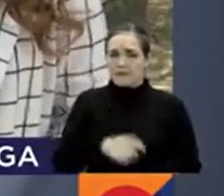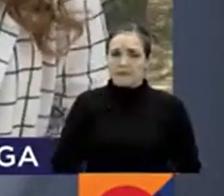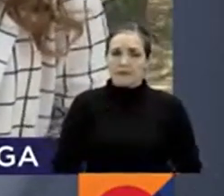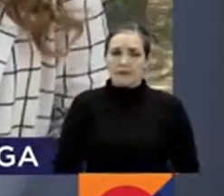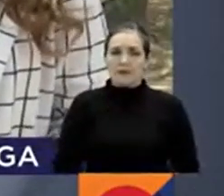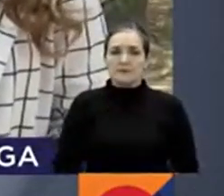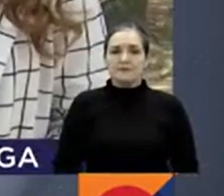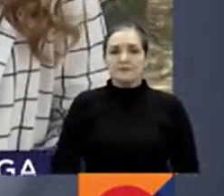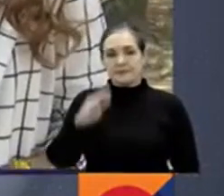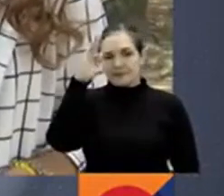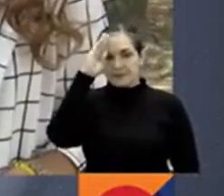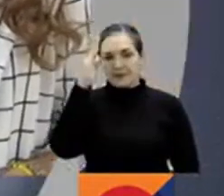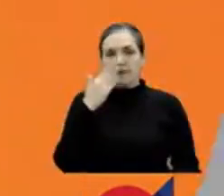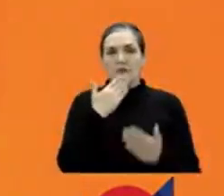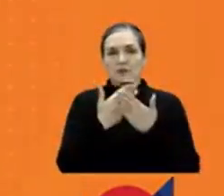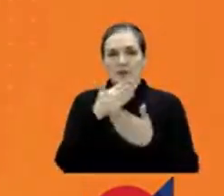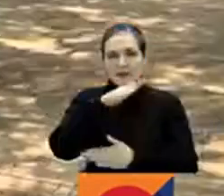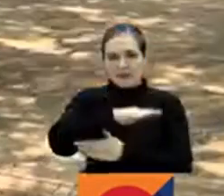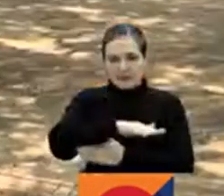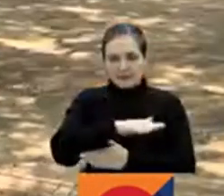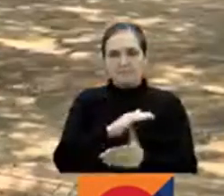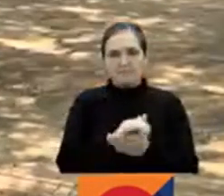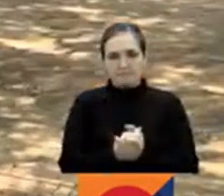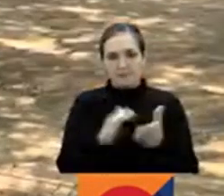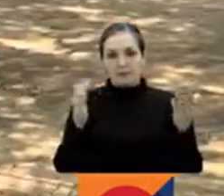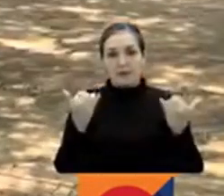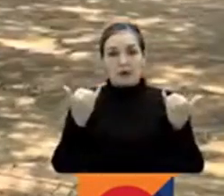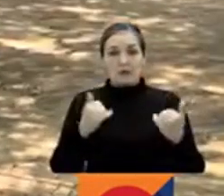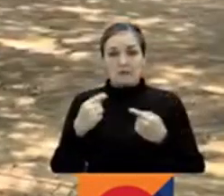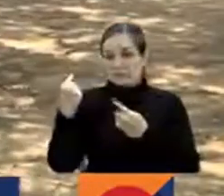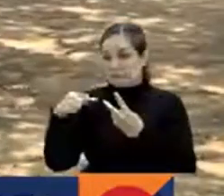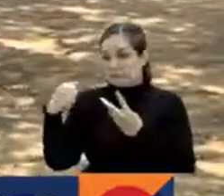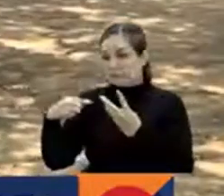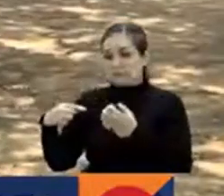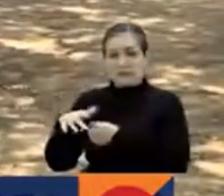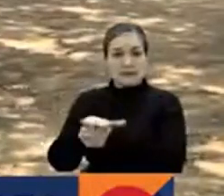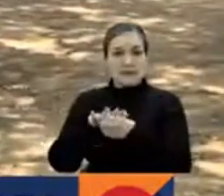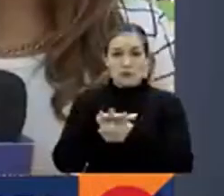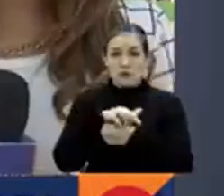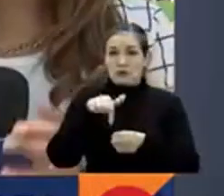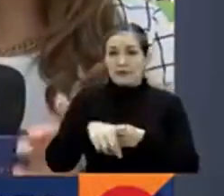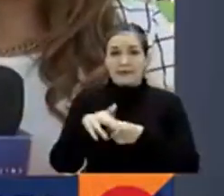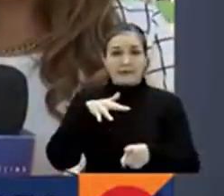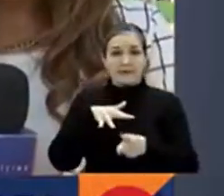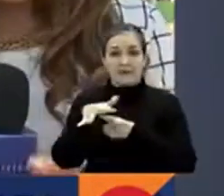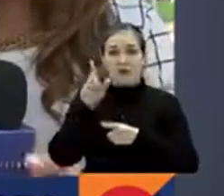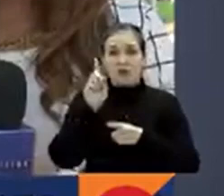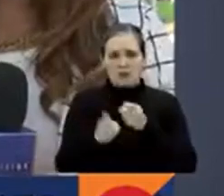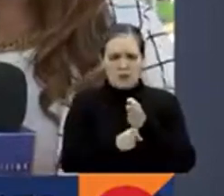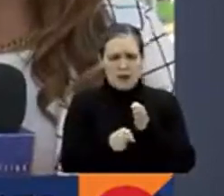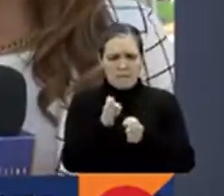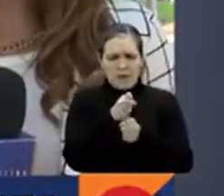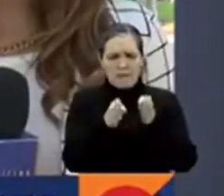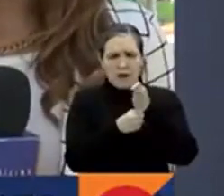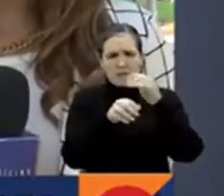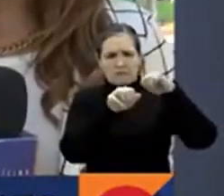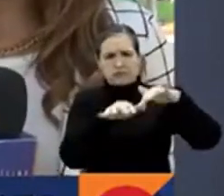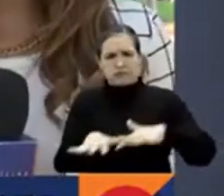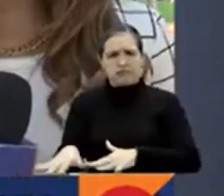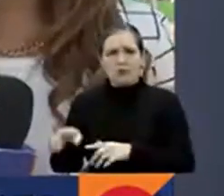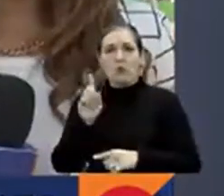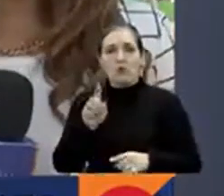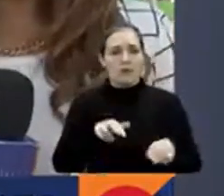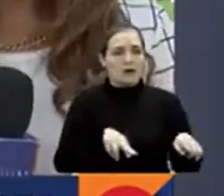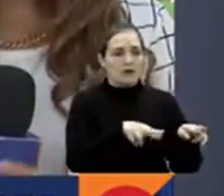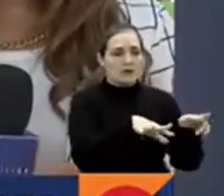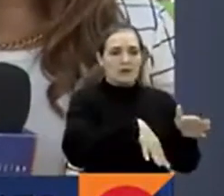Carolina y televidentes, muy buenas tardes. Son varias las afectaciones que ha dejado el rompimiento de este jarillón que ha sido a causa de la creciente del